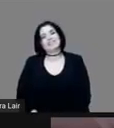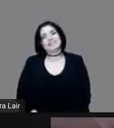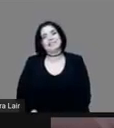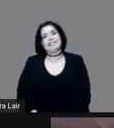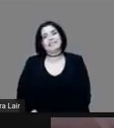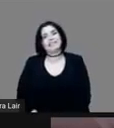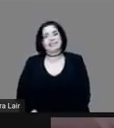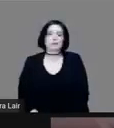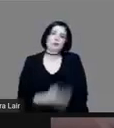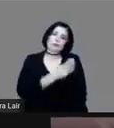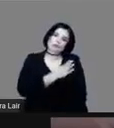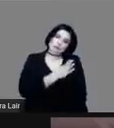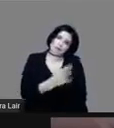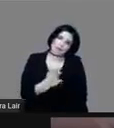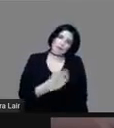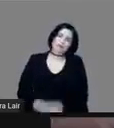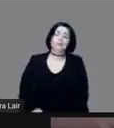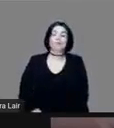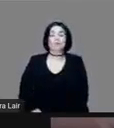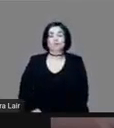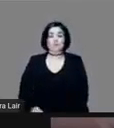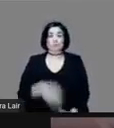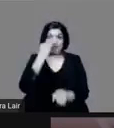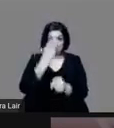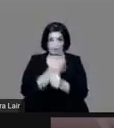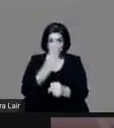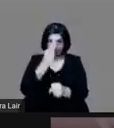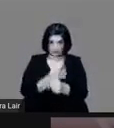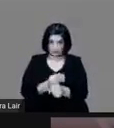pues bueno se los vamos a compartir en este momento